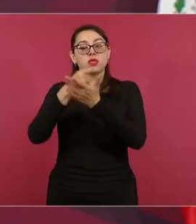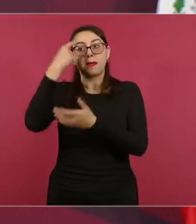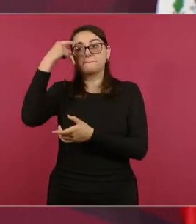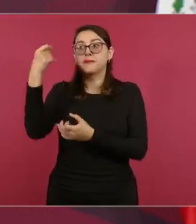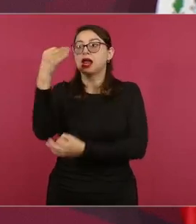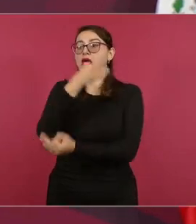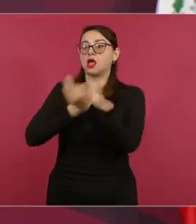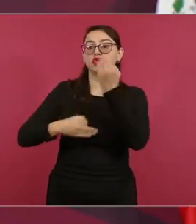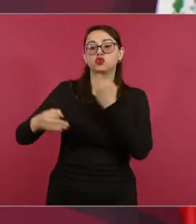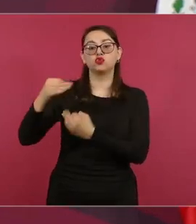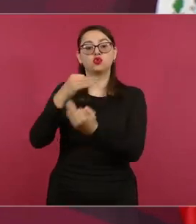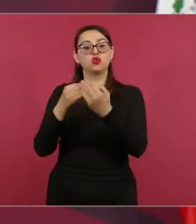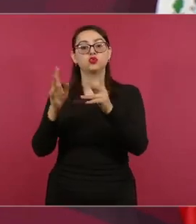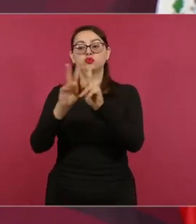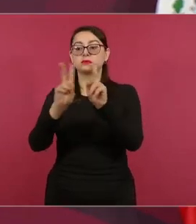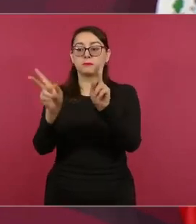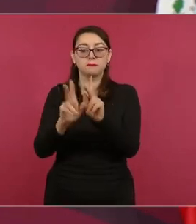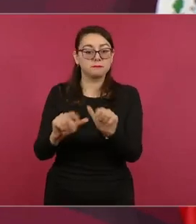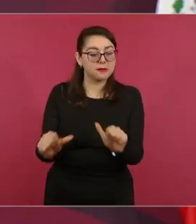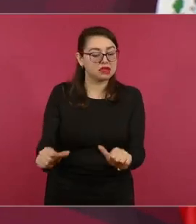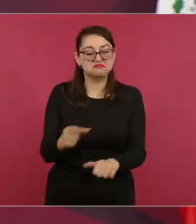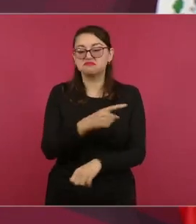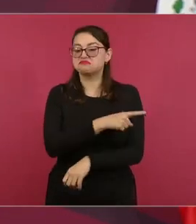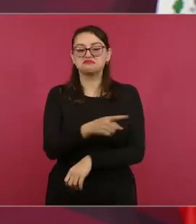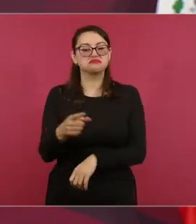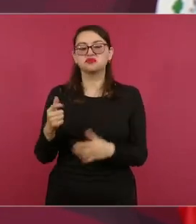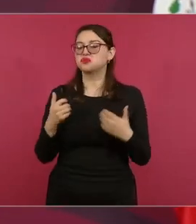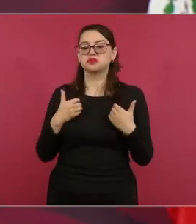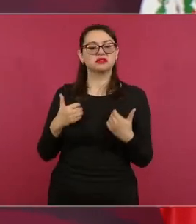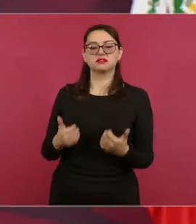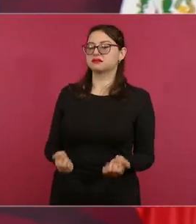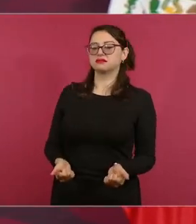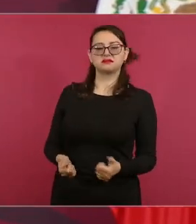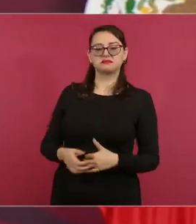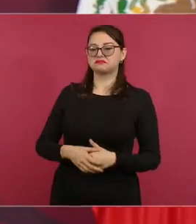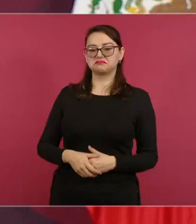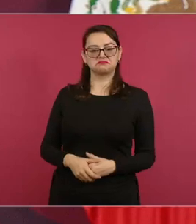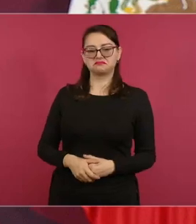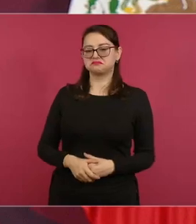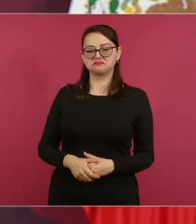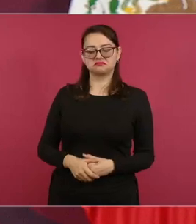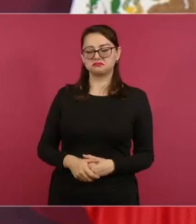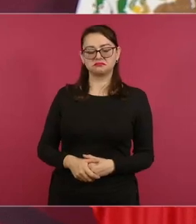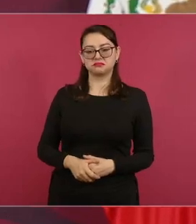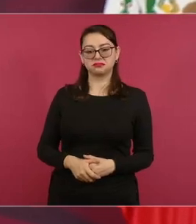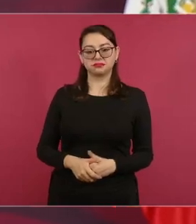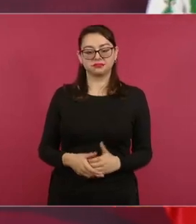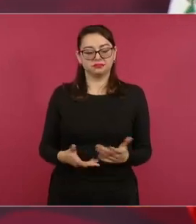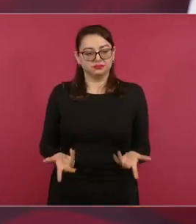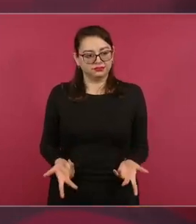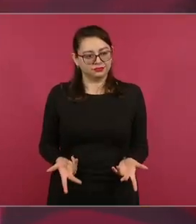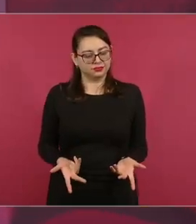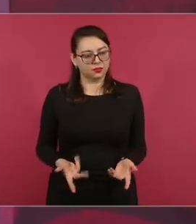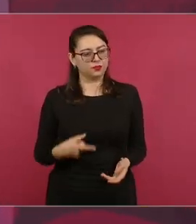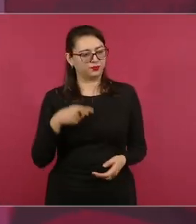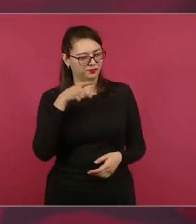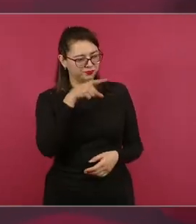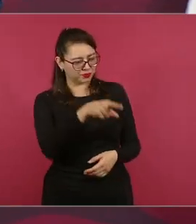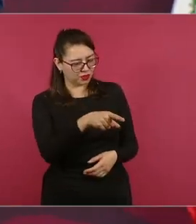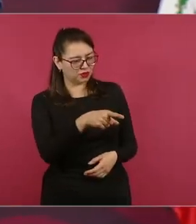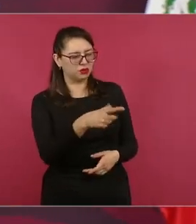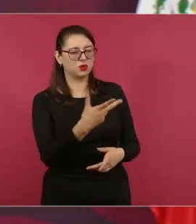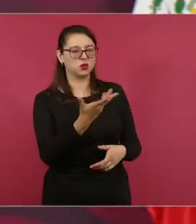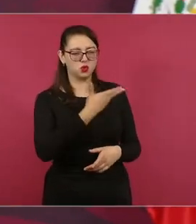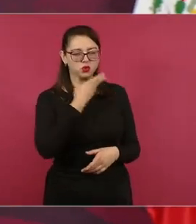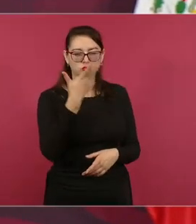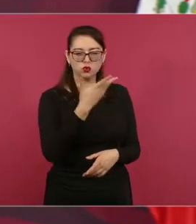la paz interior. Porque ¿cómo una gente que se dedica a saquear, a